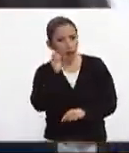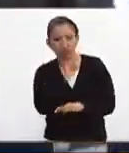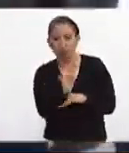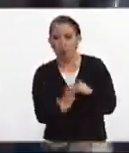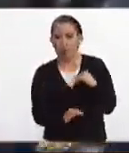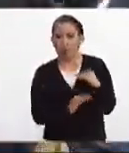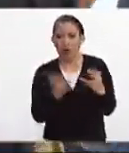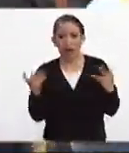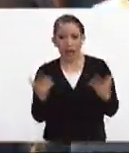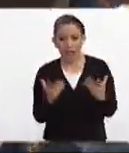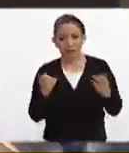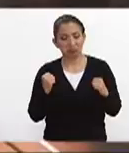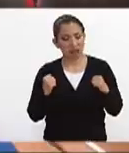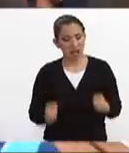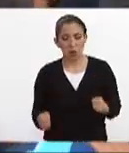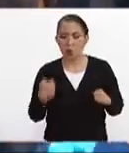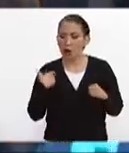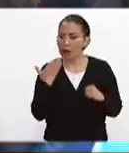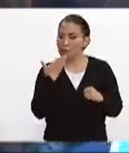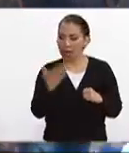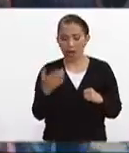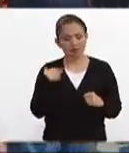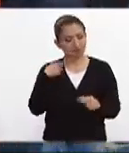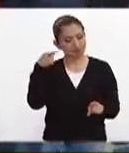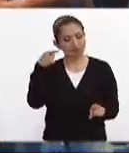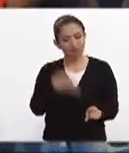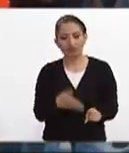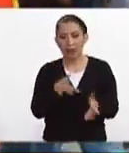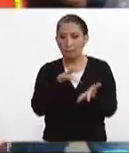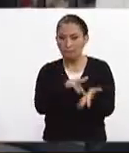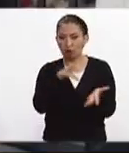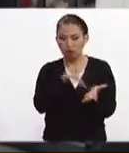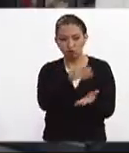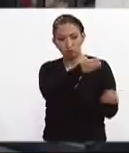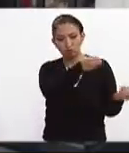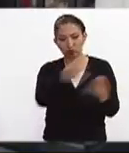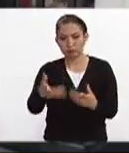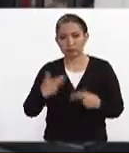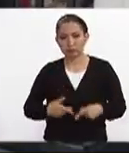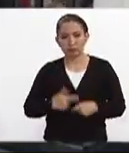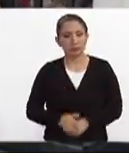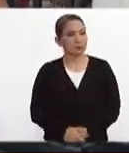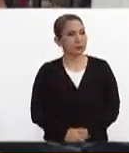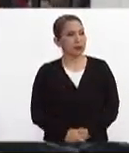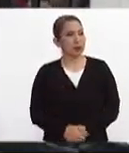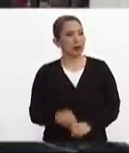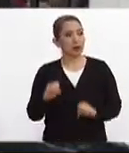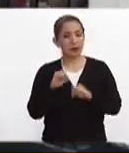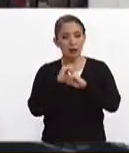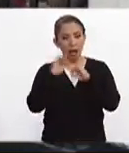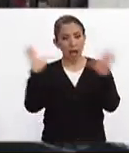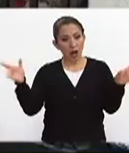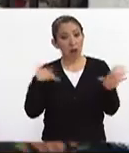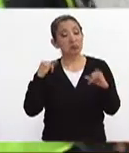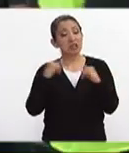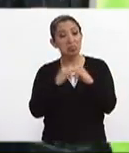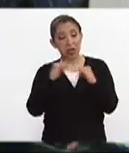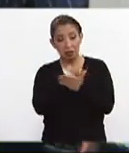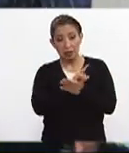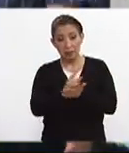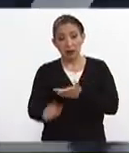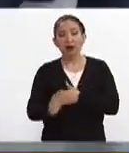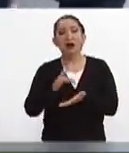lo que están haciendo y que seguramente les darán muy buen fin a los apoyos que aporte la ciudadanía así es es una institución